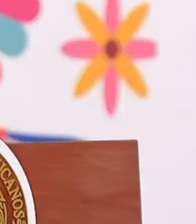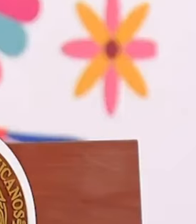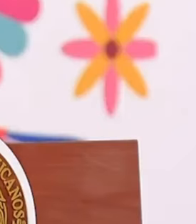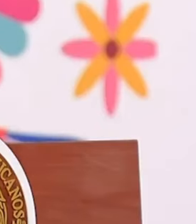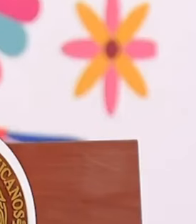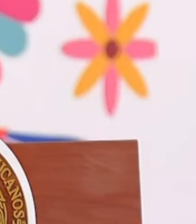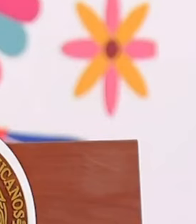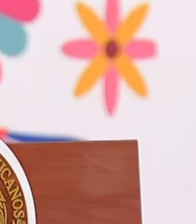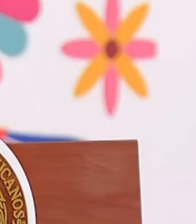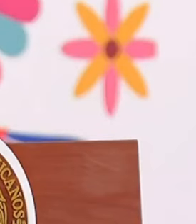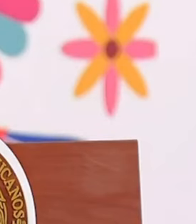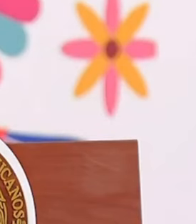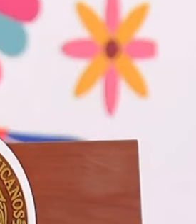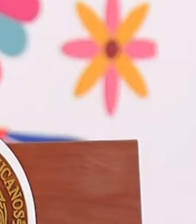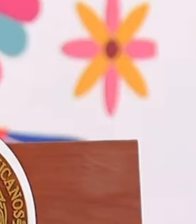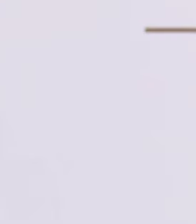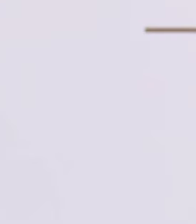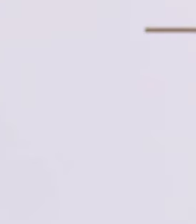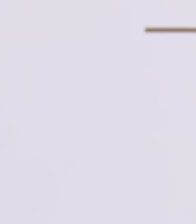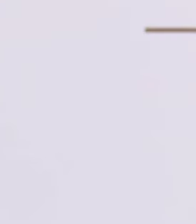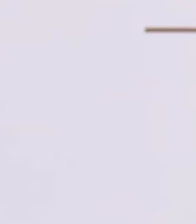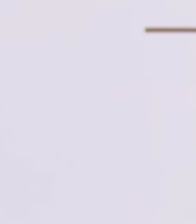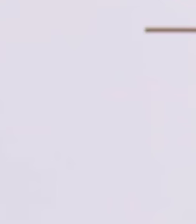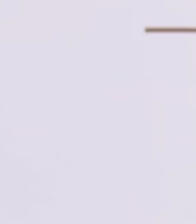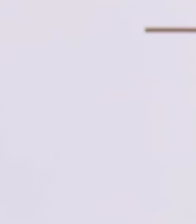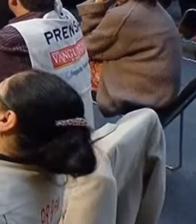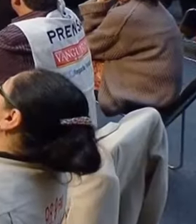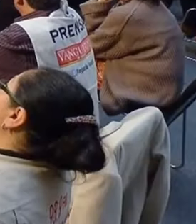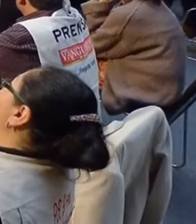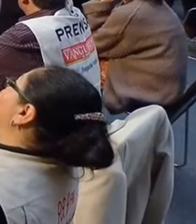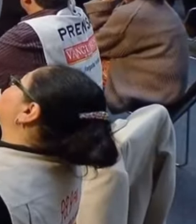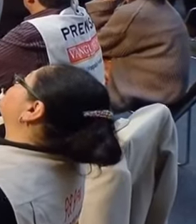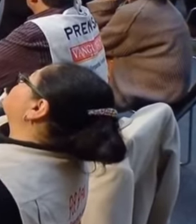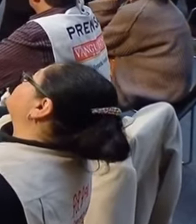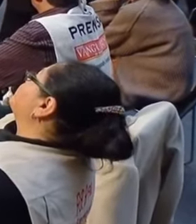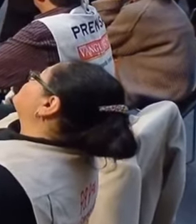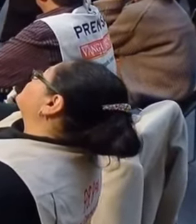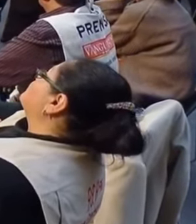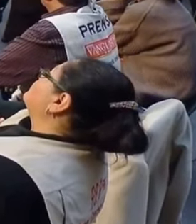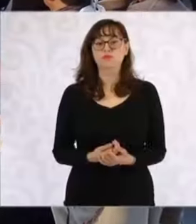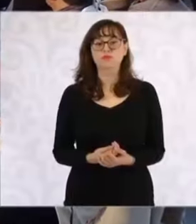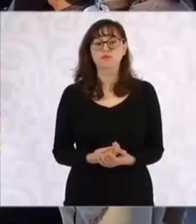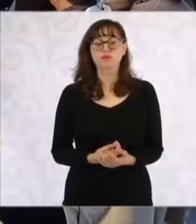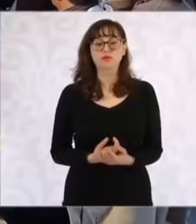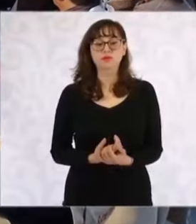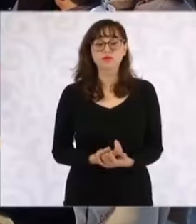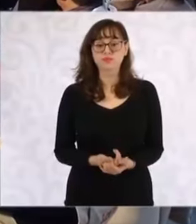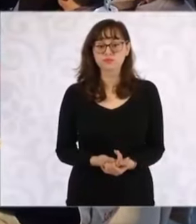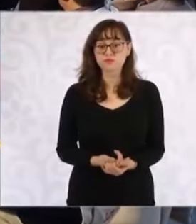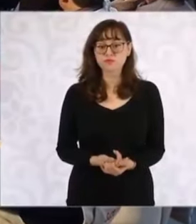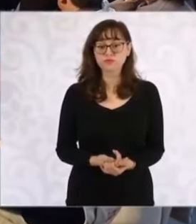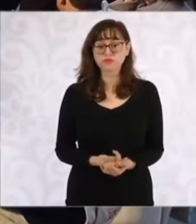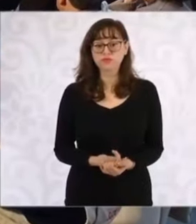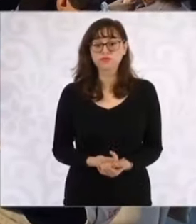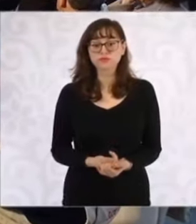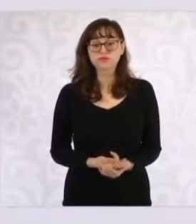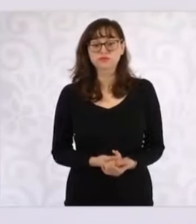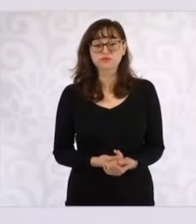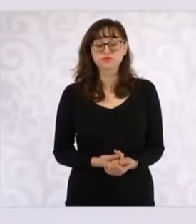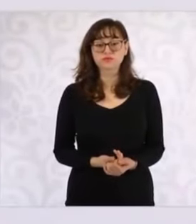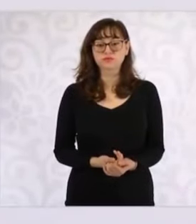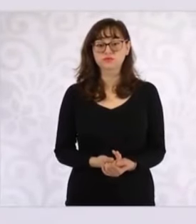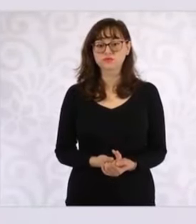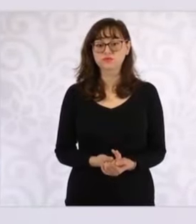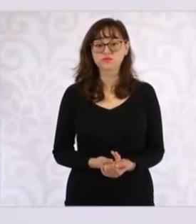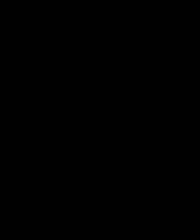36 personas y mañana tienen reunión con ellos. Además, vamos a esperar a ver qué